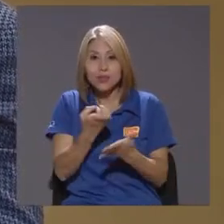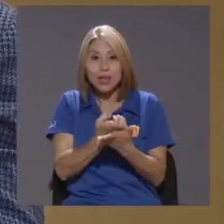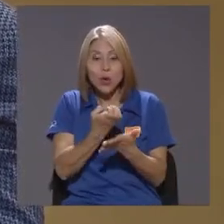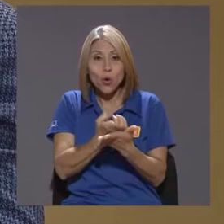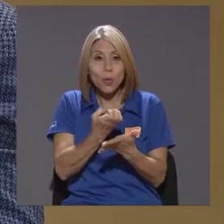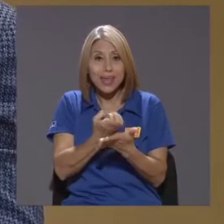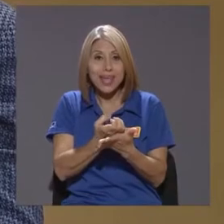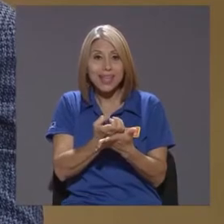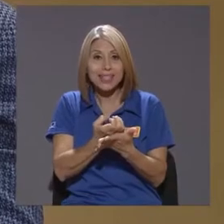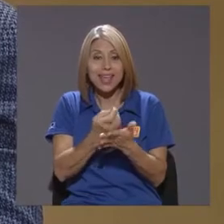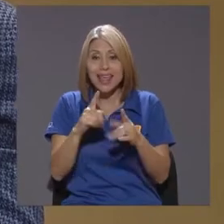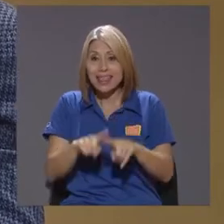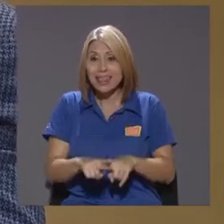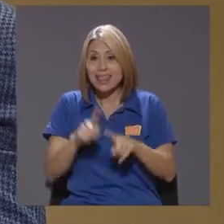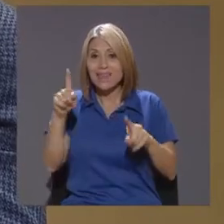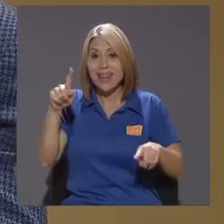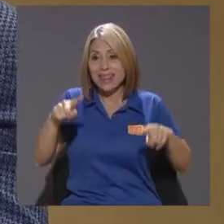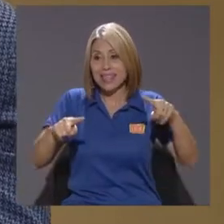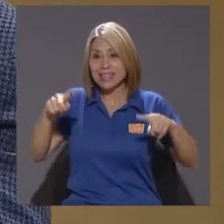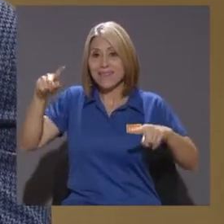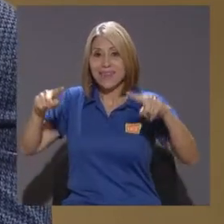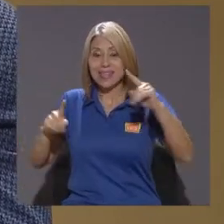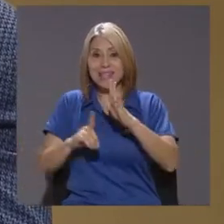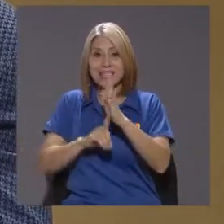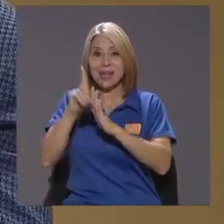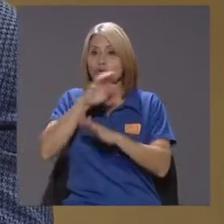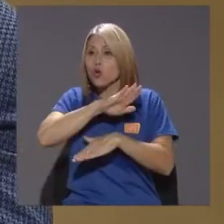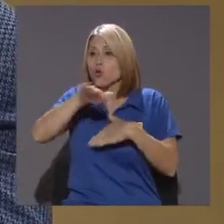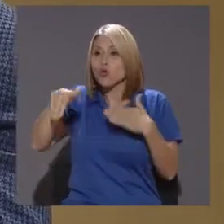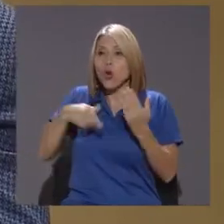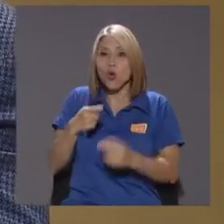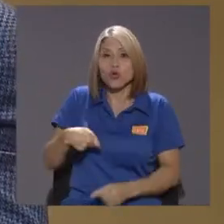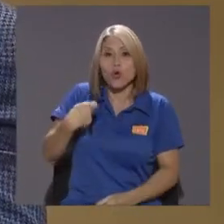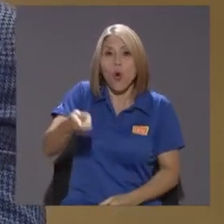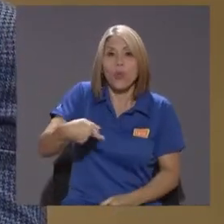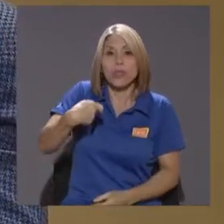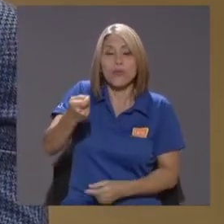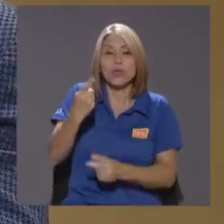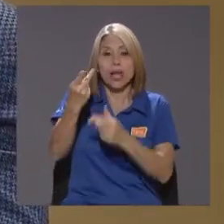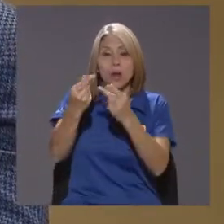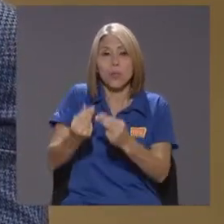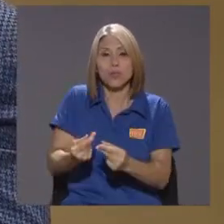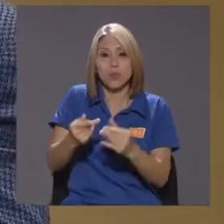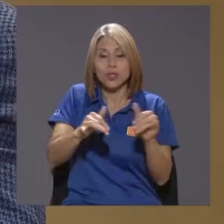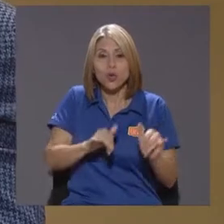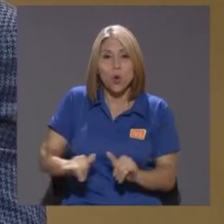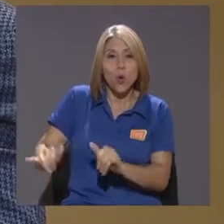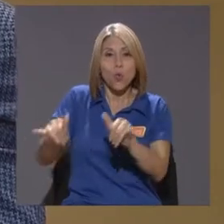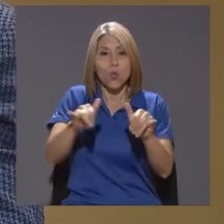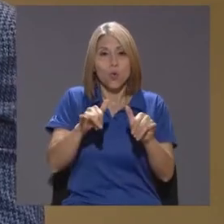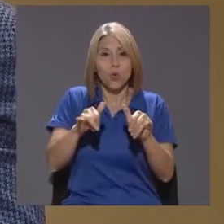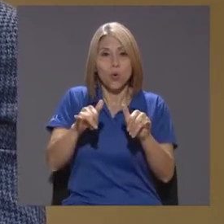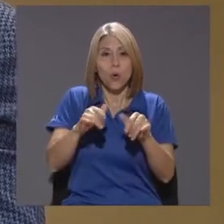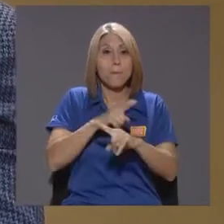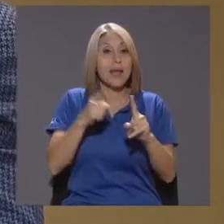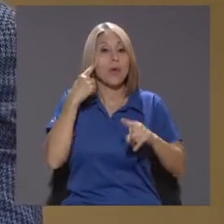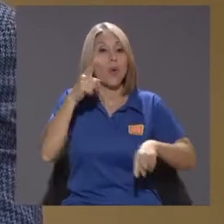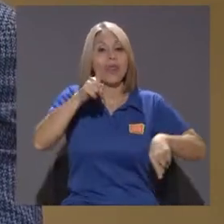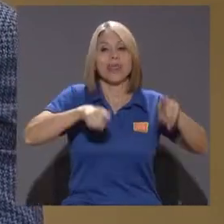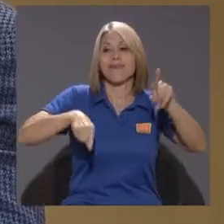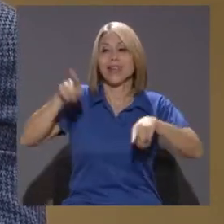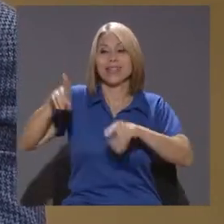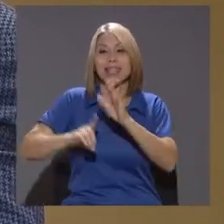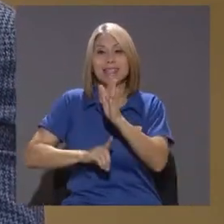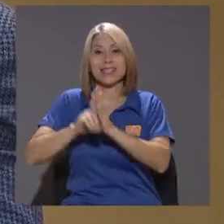muy diferentes Estadios de desarrollo Contribuyen todos A un presupuesto común Y en función De Este Esas diferencias De desarrollo Había proyectos